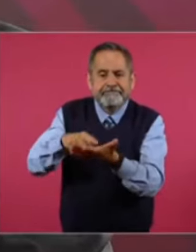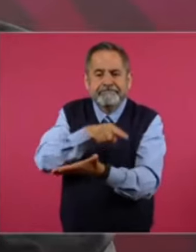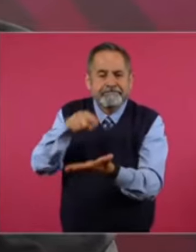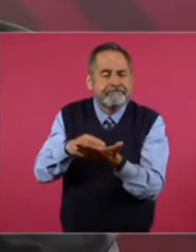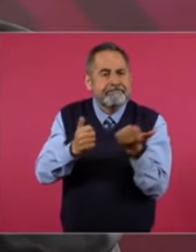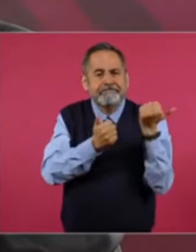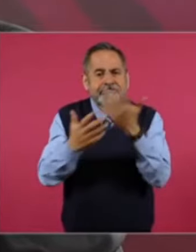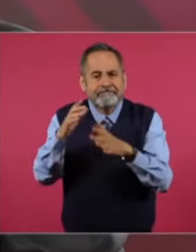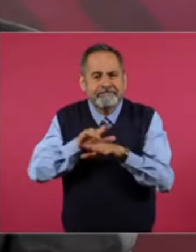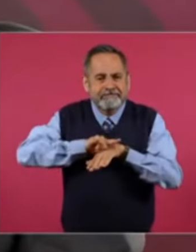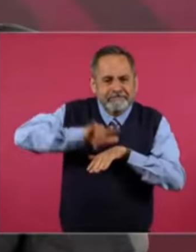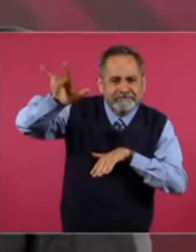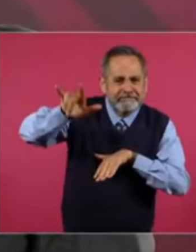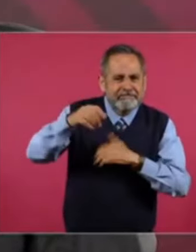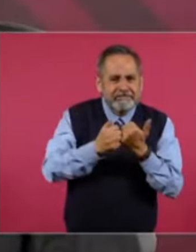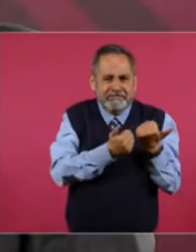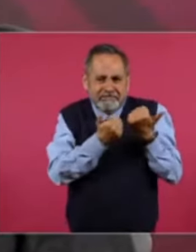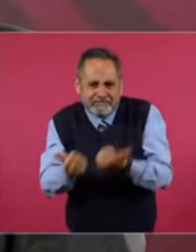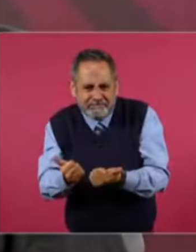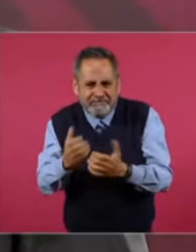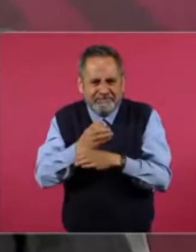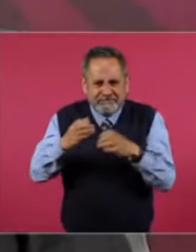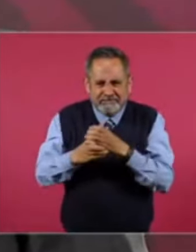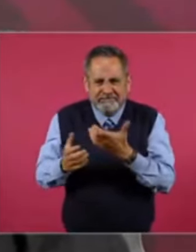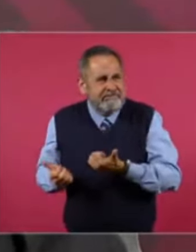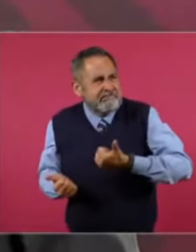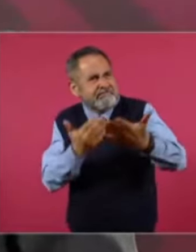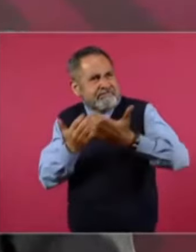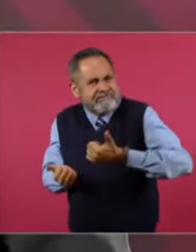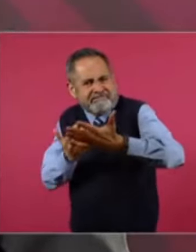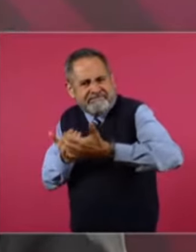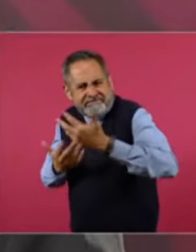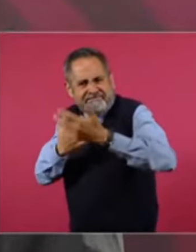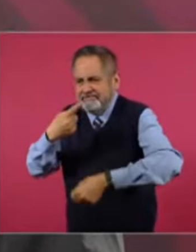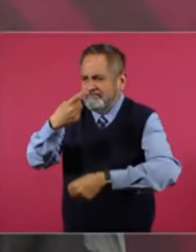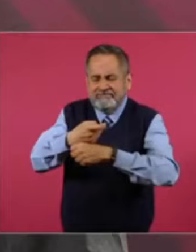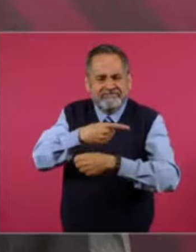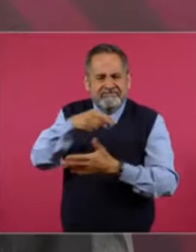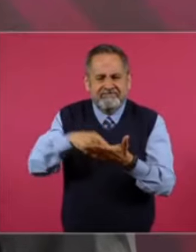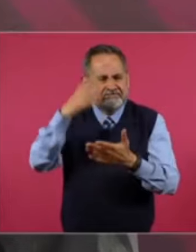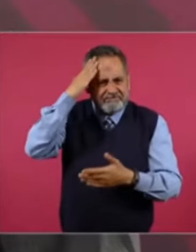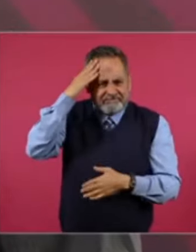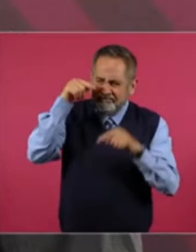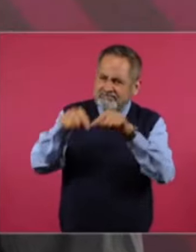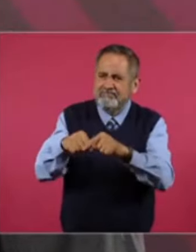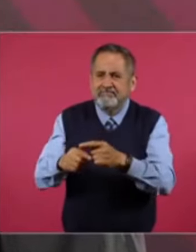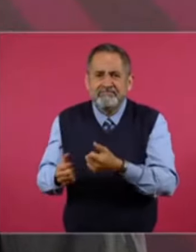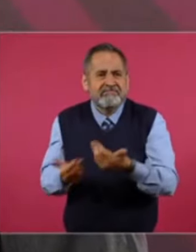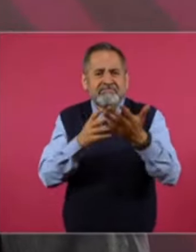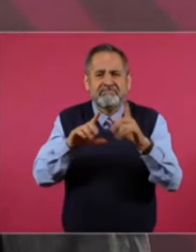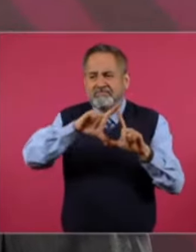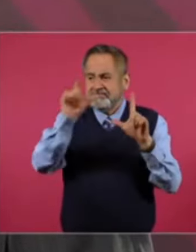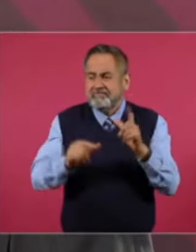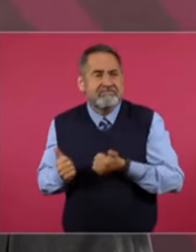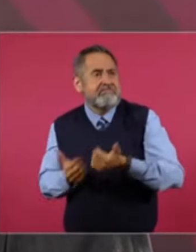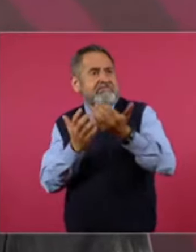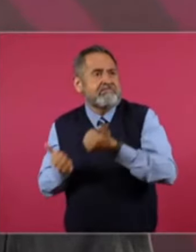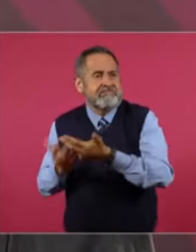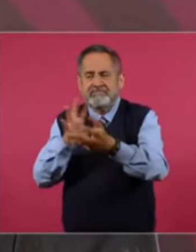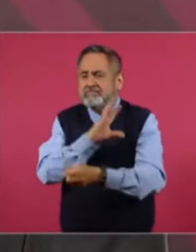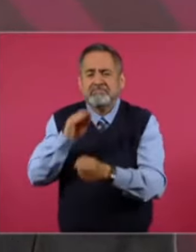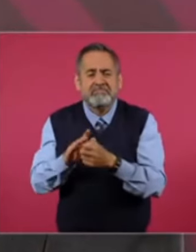De carga. De todo el país. Es el que más carga. Mueve. En todo. El país. Y.